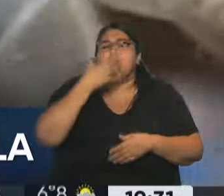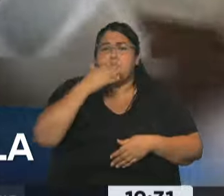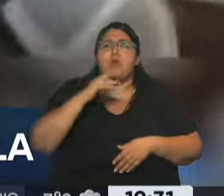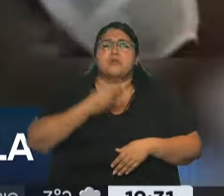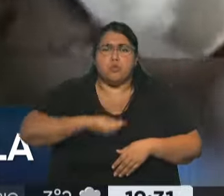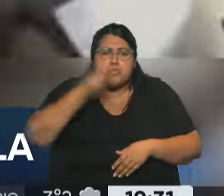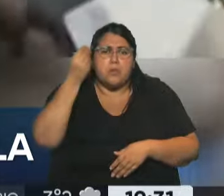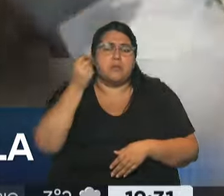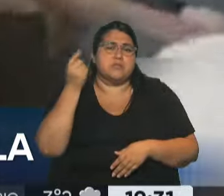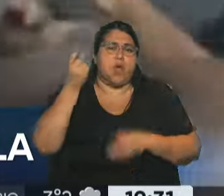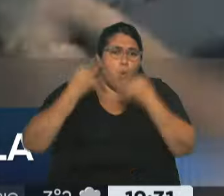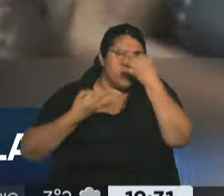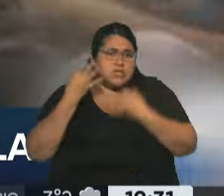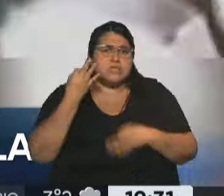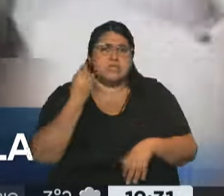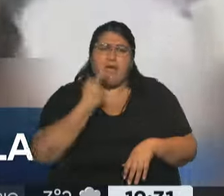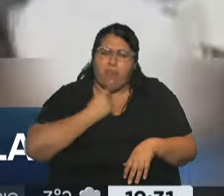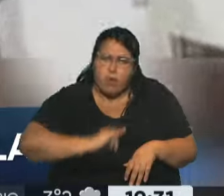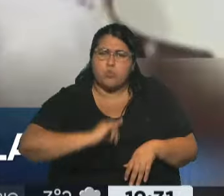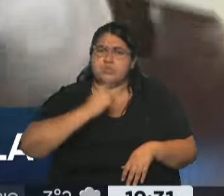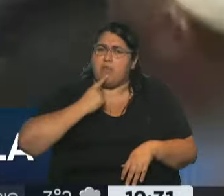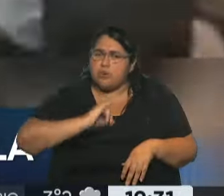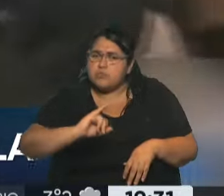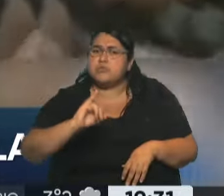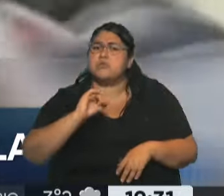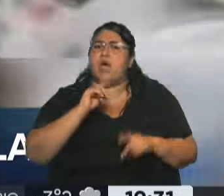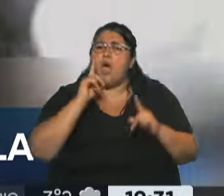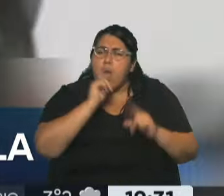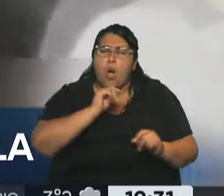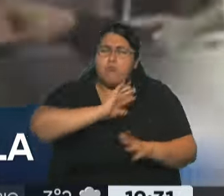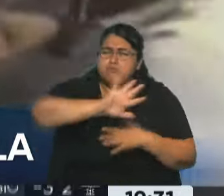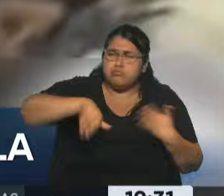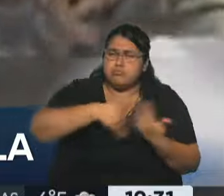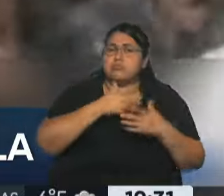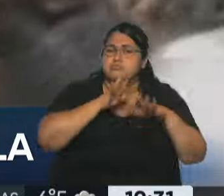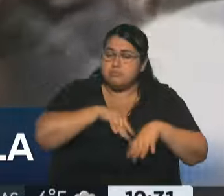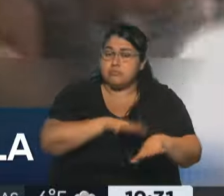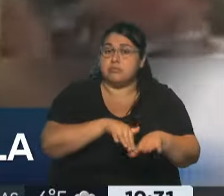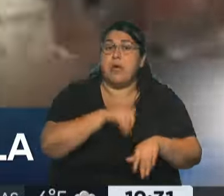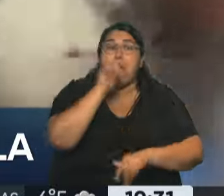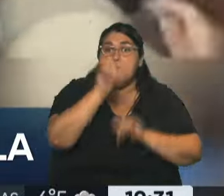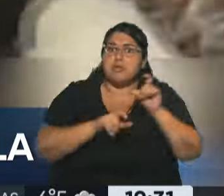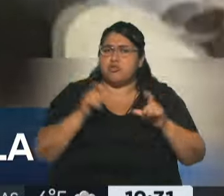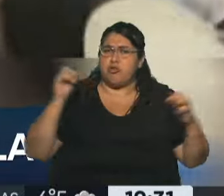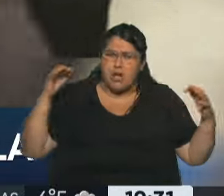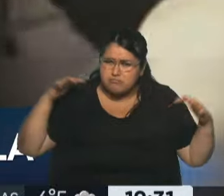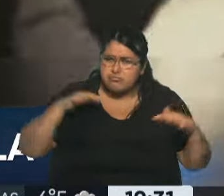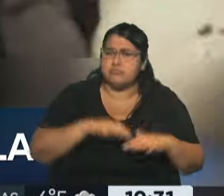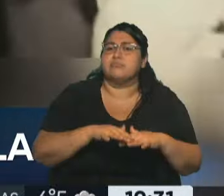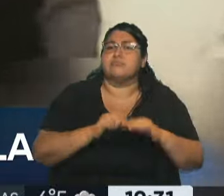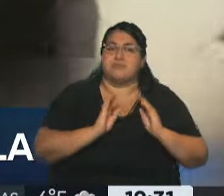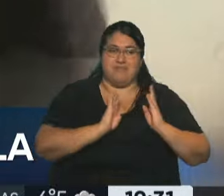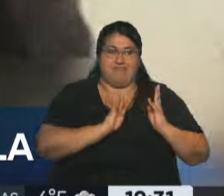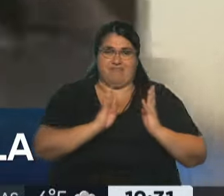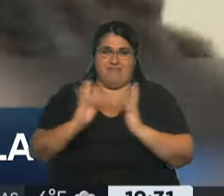reiteradas protestas en las calles. Justamente, cientos de manifestantes se abrieron paso de empujones entre la barrera